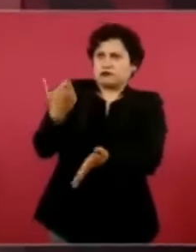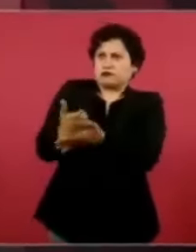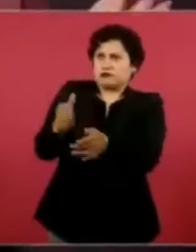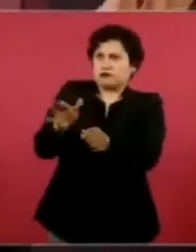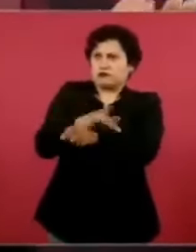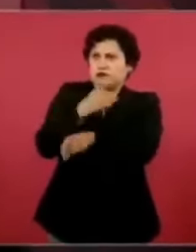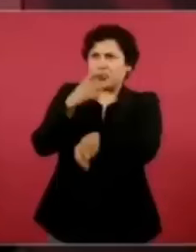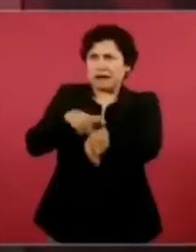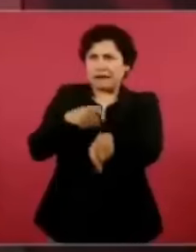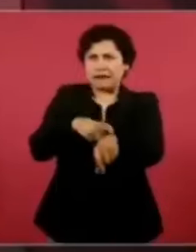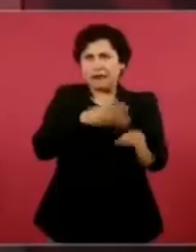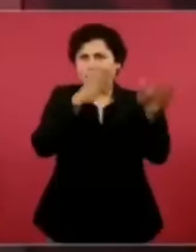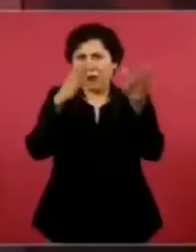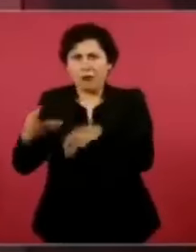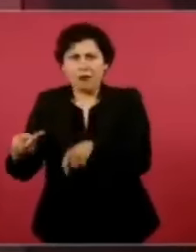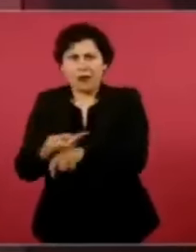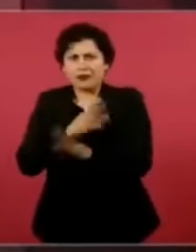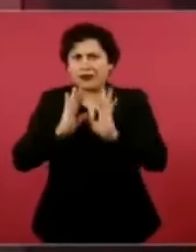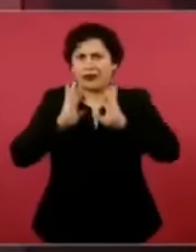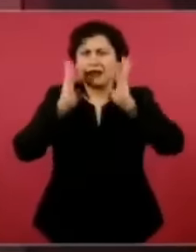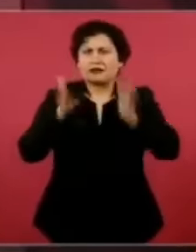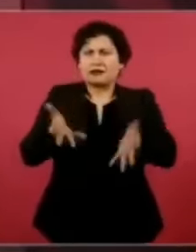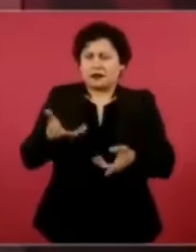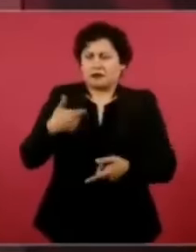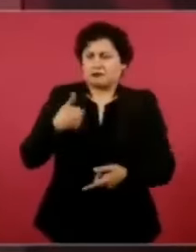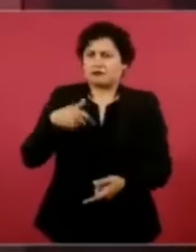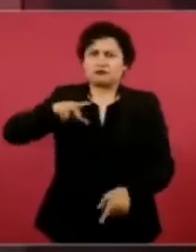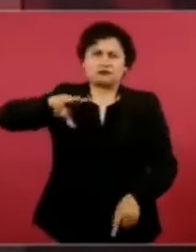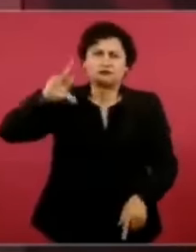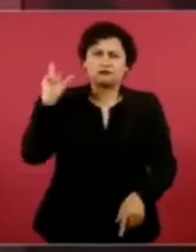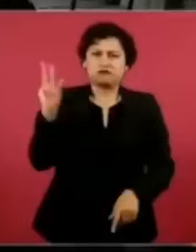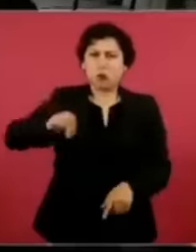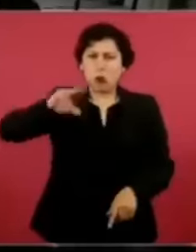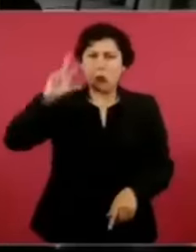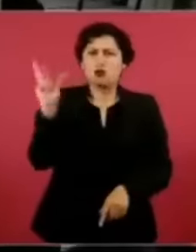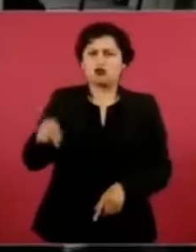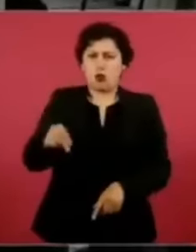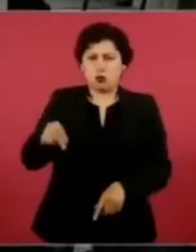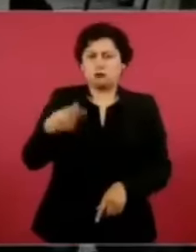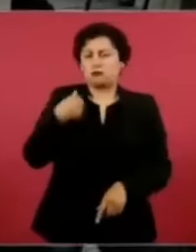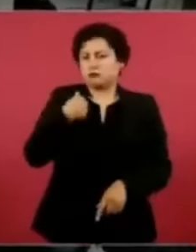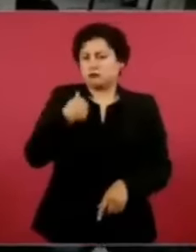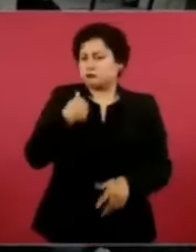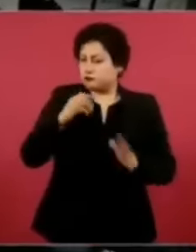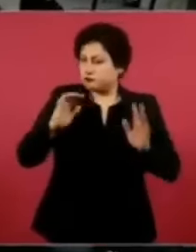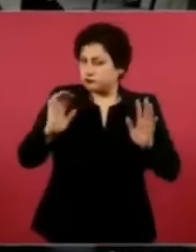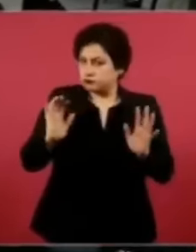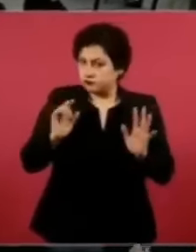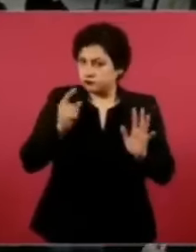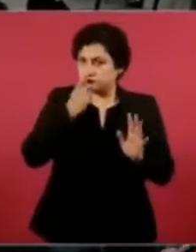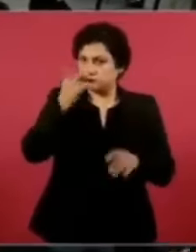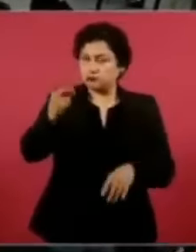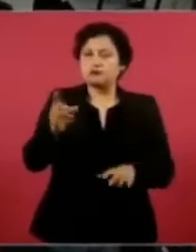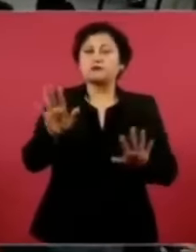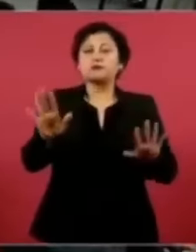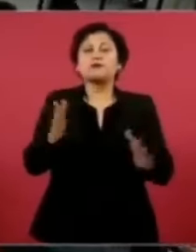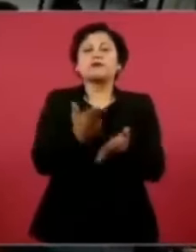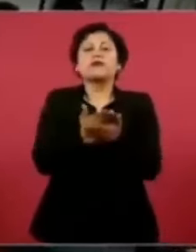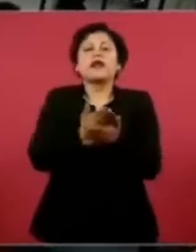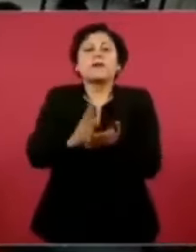¿cómo vamos a pagar eso? Además, dicen los abogados, cosa